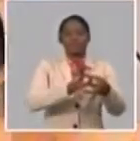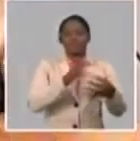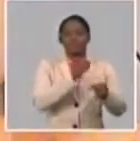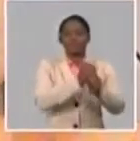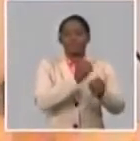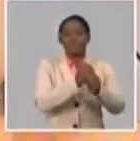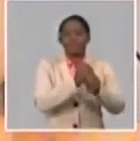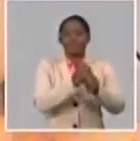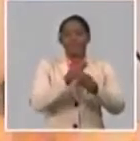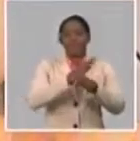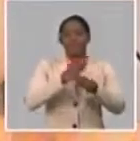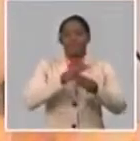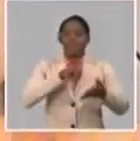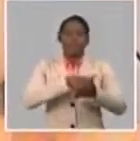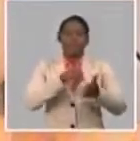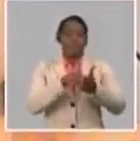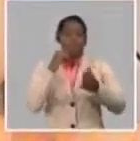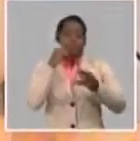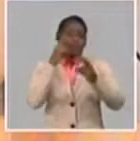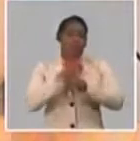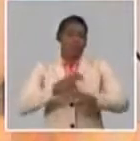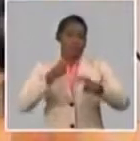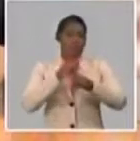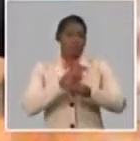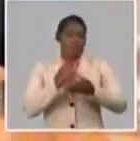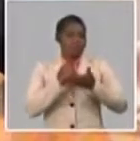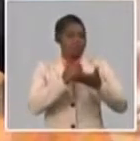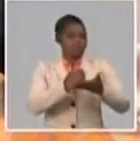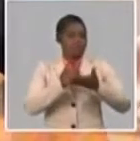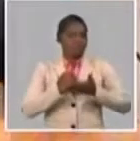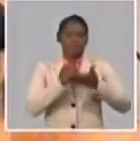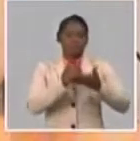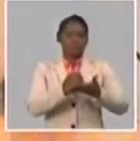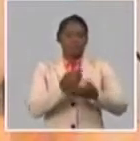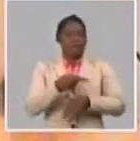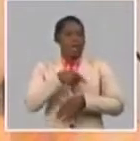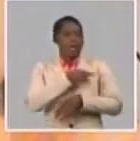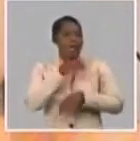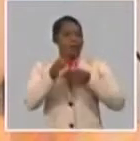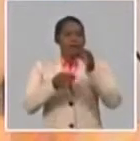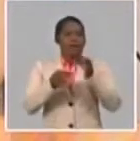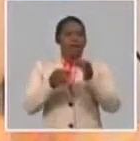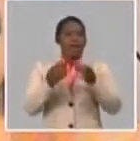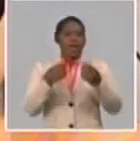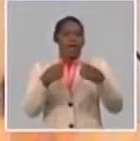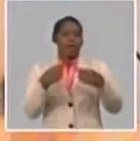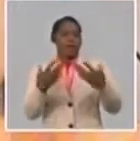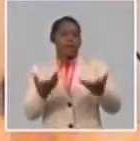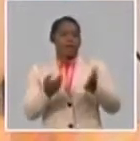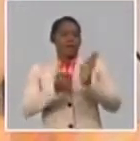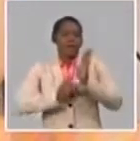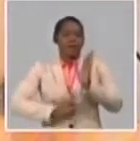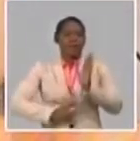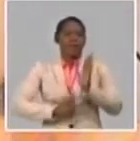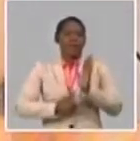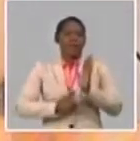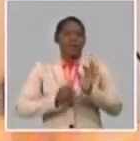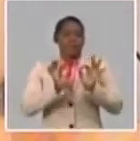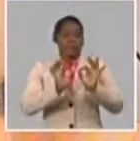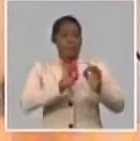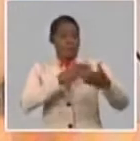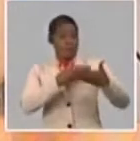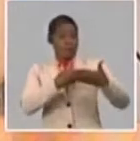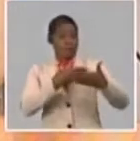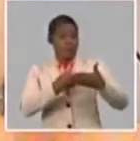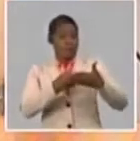venían desde antes. Son proyectos de investigación, proyectos de cooperación. Ayer hablaban, hace unos días, de la Unión Eléctrica. Bueno, la Unión Eléctrica es un modelo en el